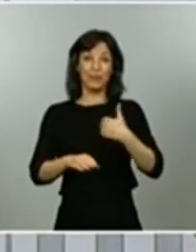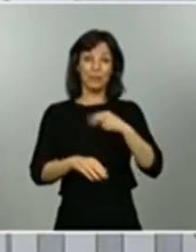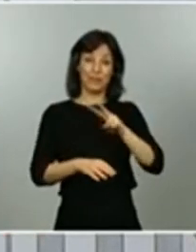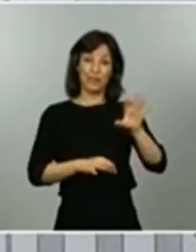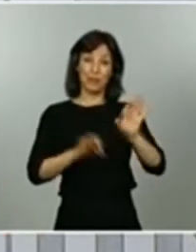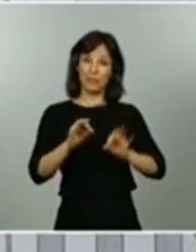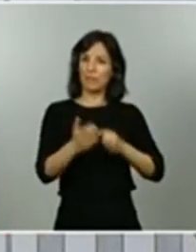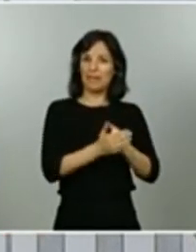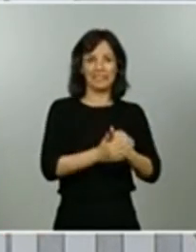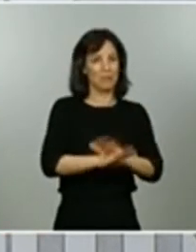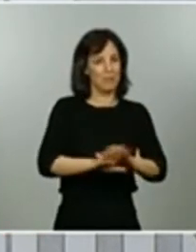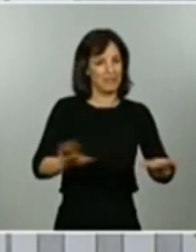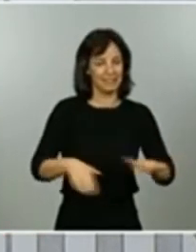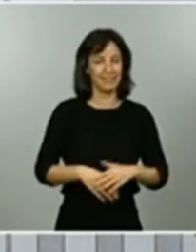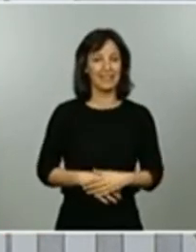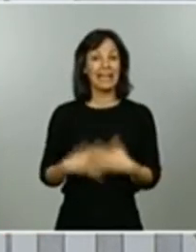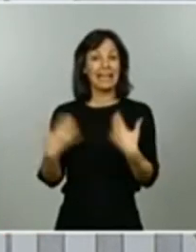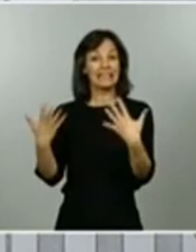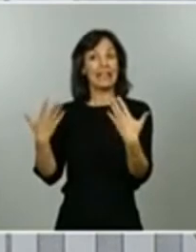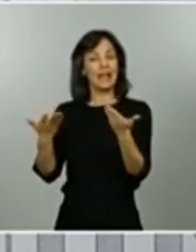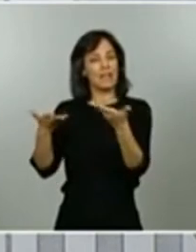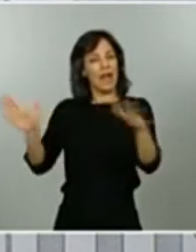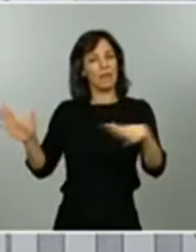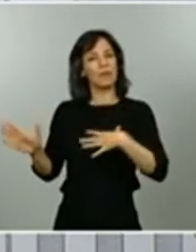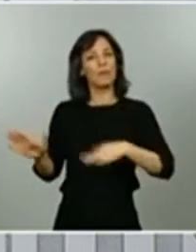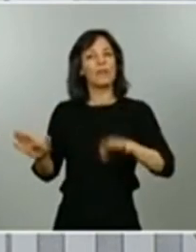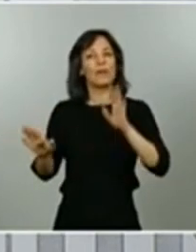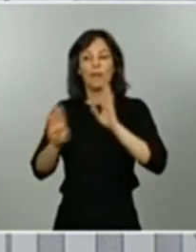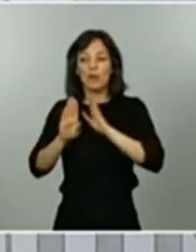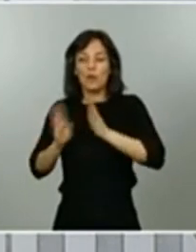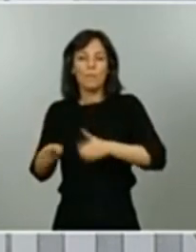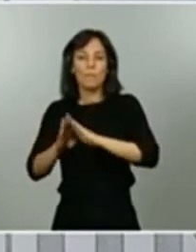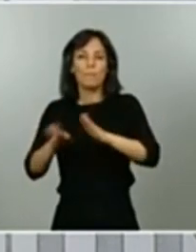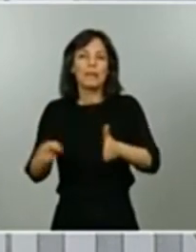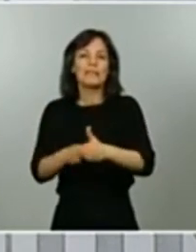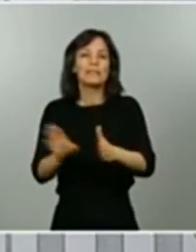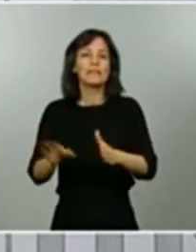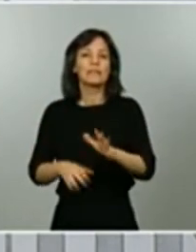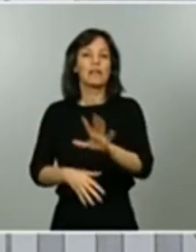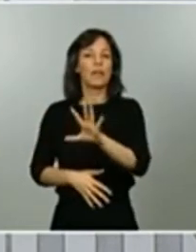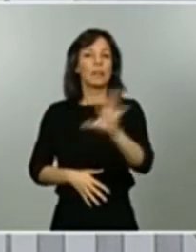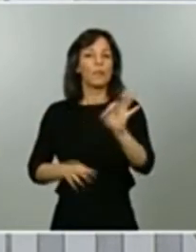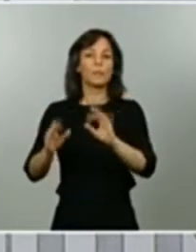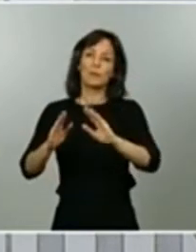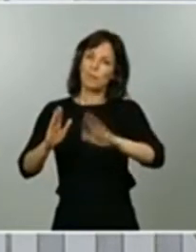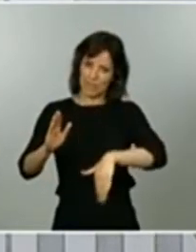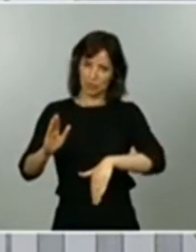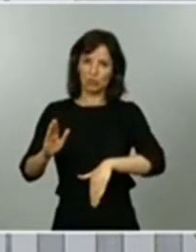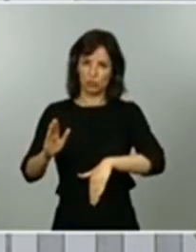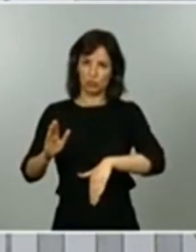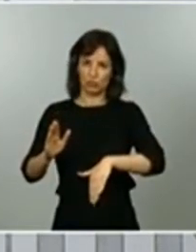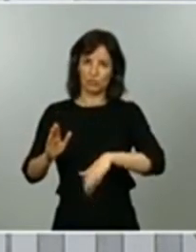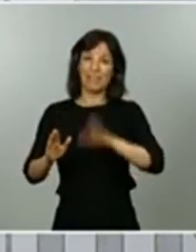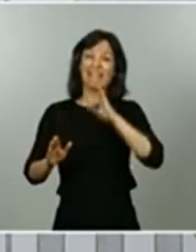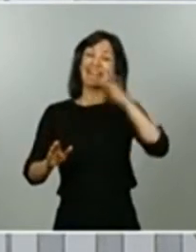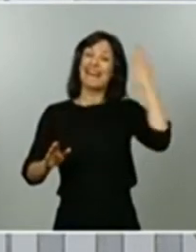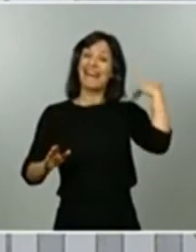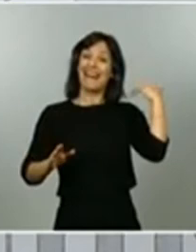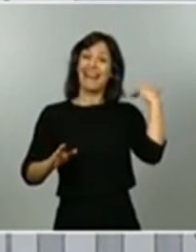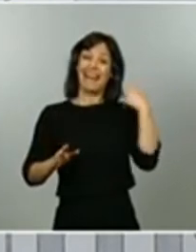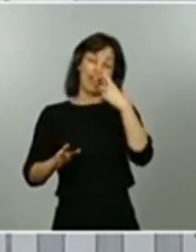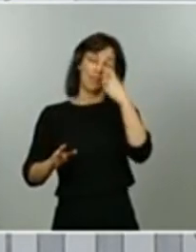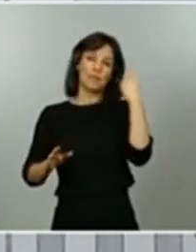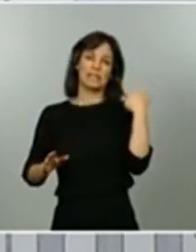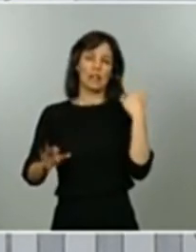de terrazas al aire libre con un número de mesas inferior también al 50% de las autorizadas en el año anterior y con